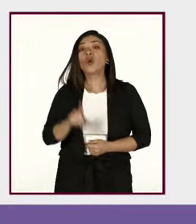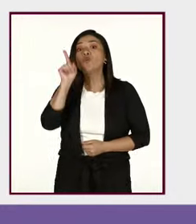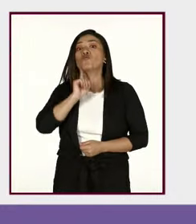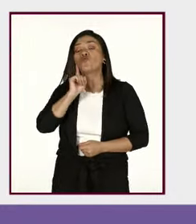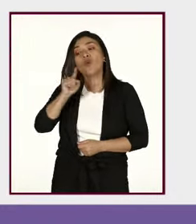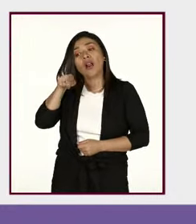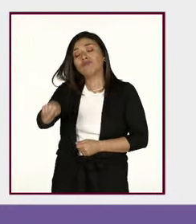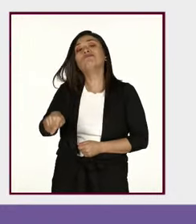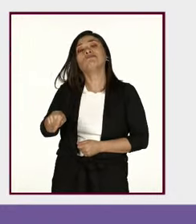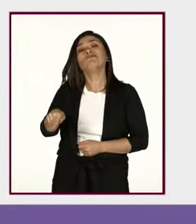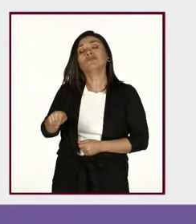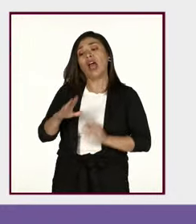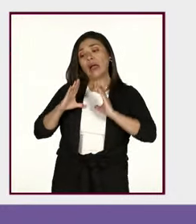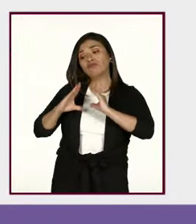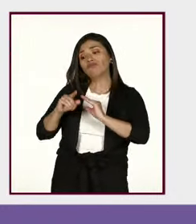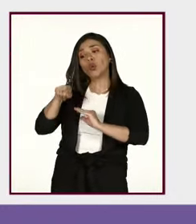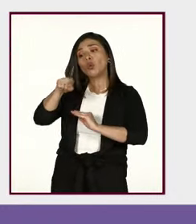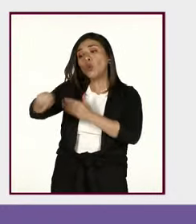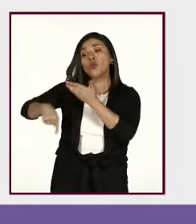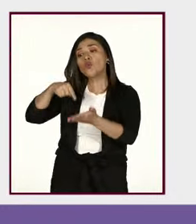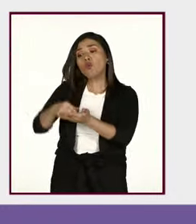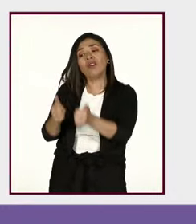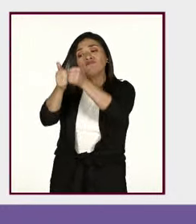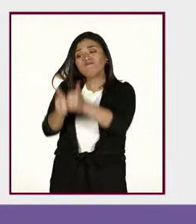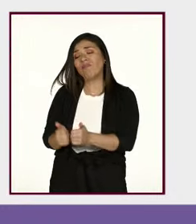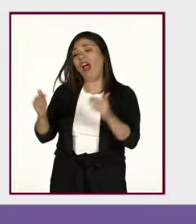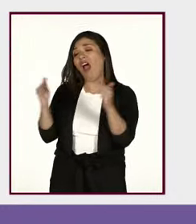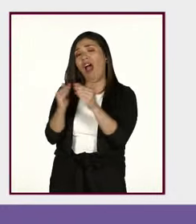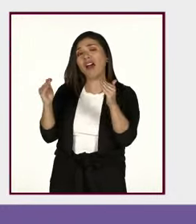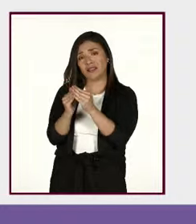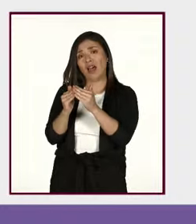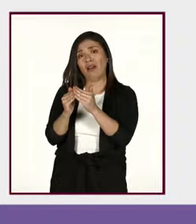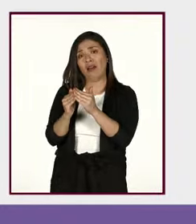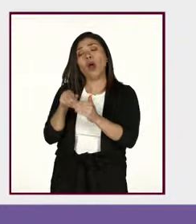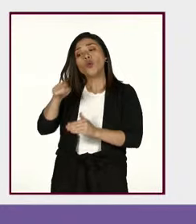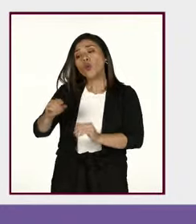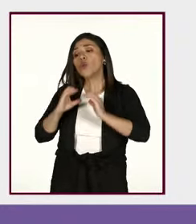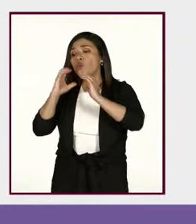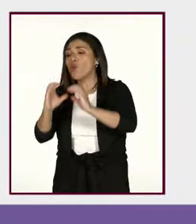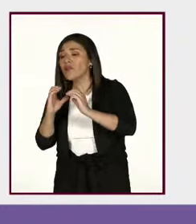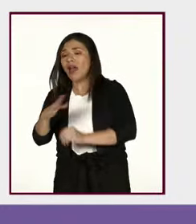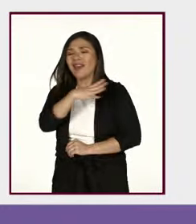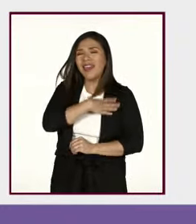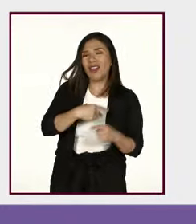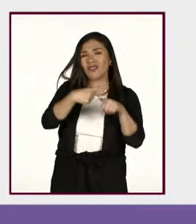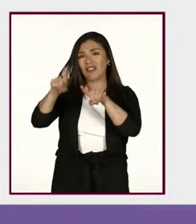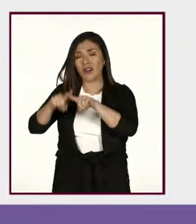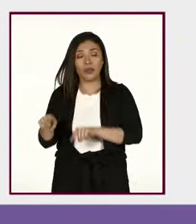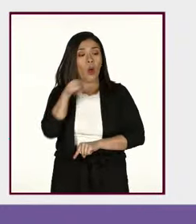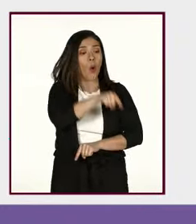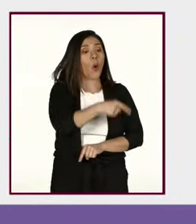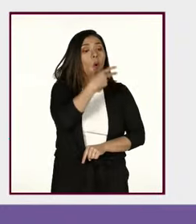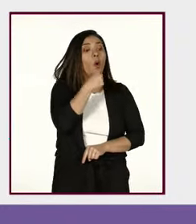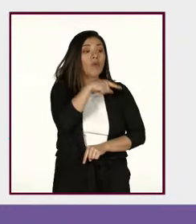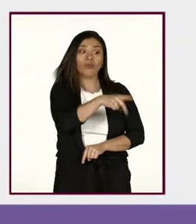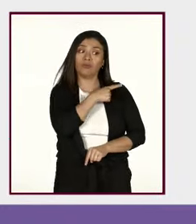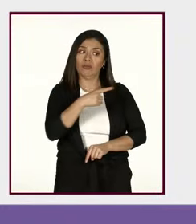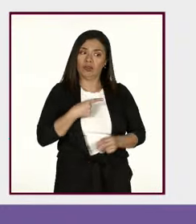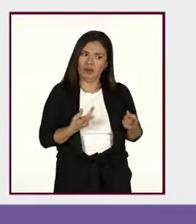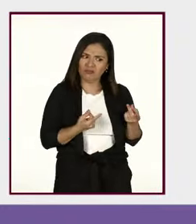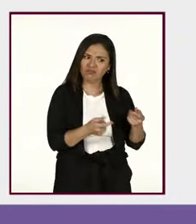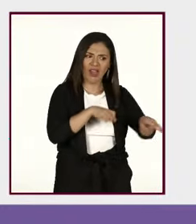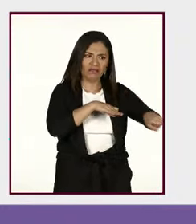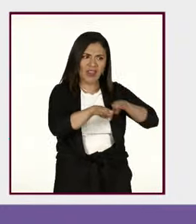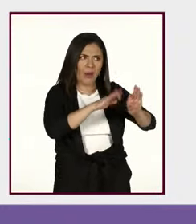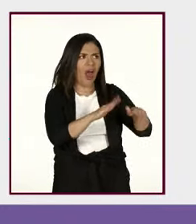confina o se le enseña que su espacio es lo doméstico, lo de cuidados, al hombre se le enseña que lo suyo es el